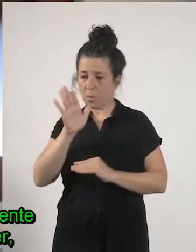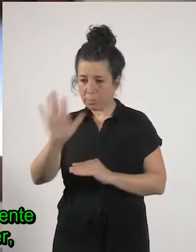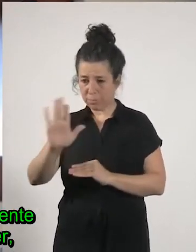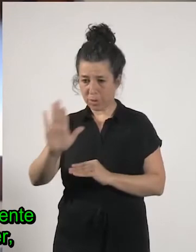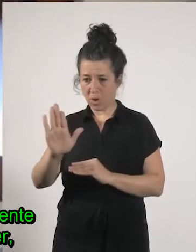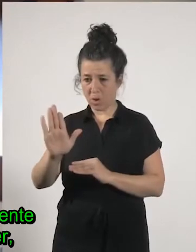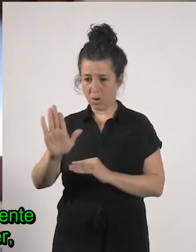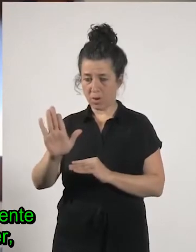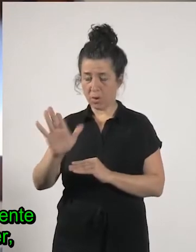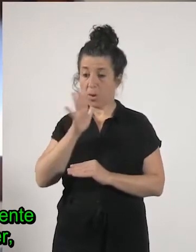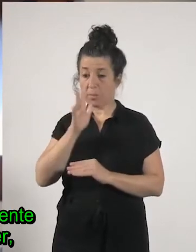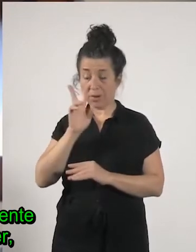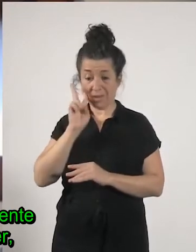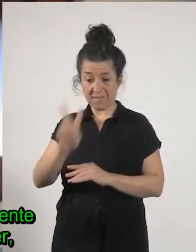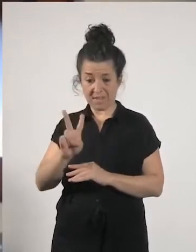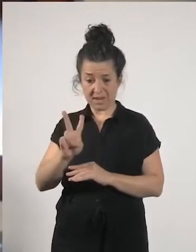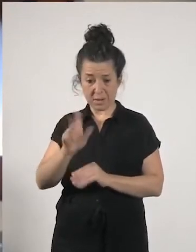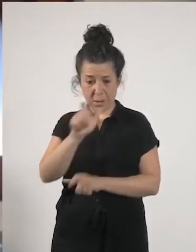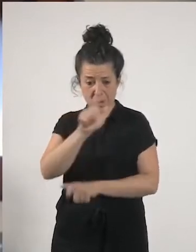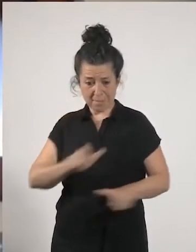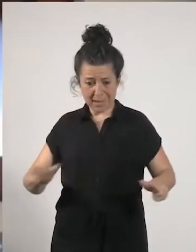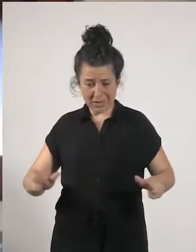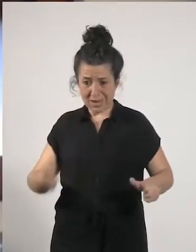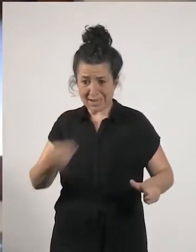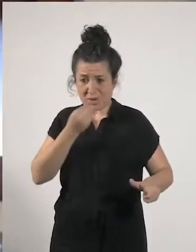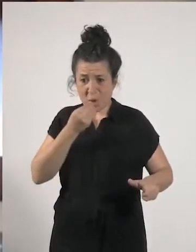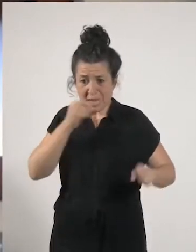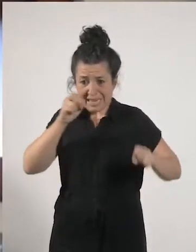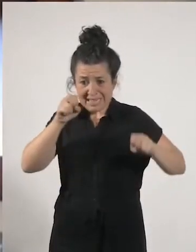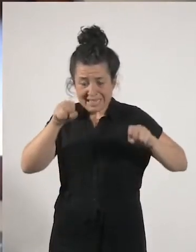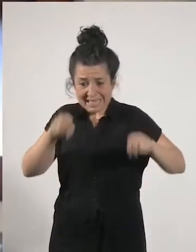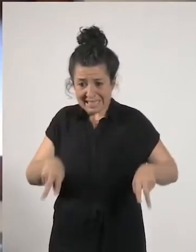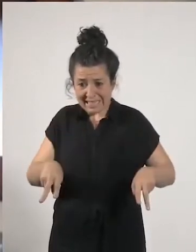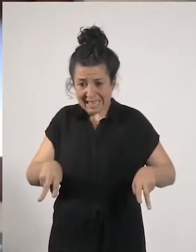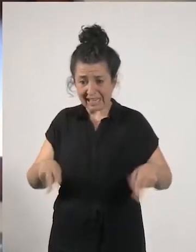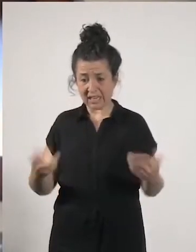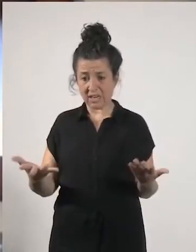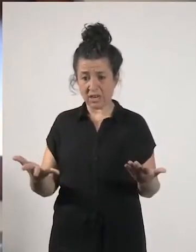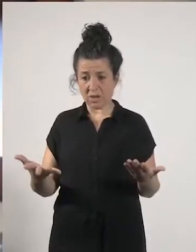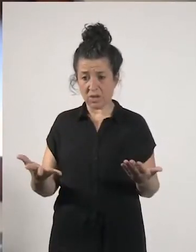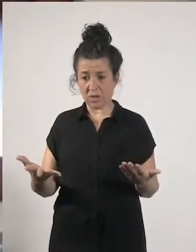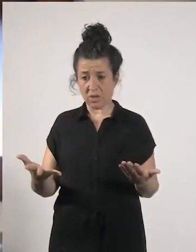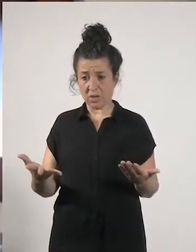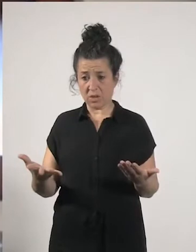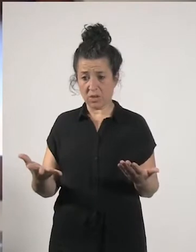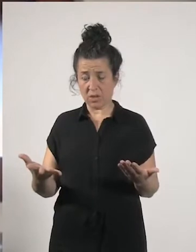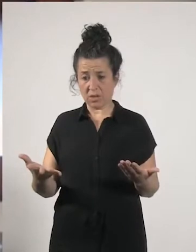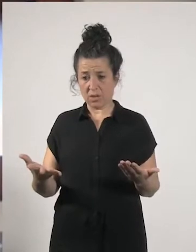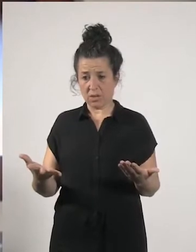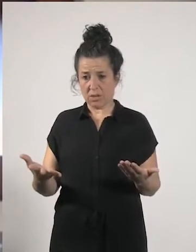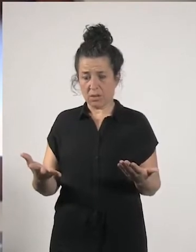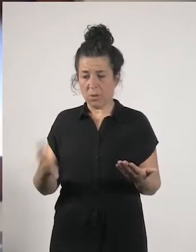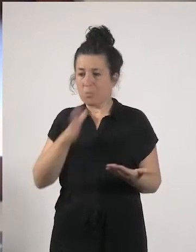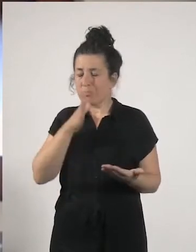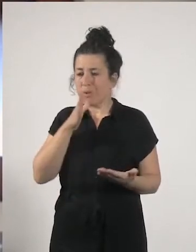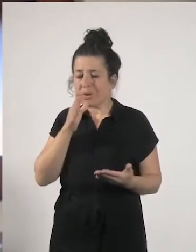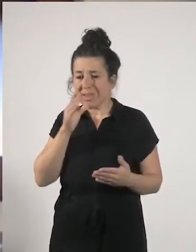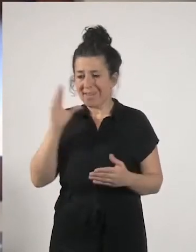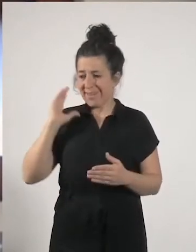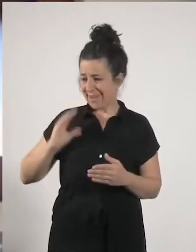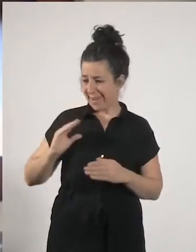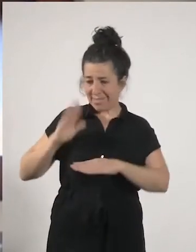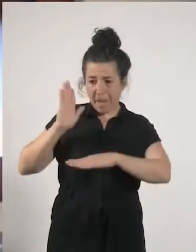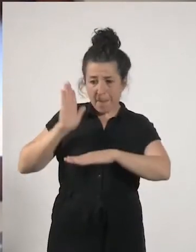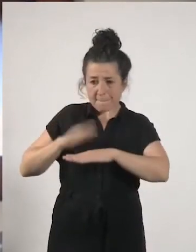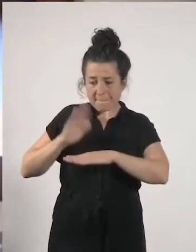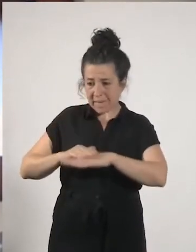toda la gente que se estaba quedando sin comer pues es que porque la renta mínima es lo que tanto ha tardado en ponerse en